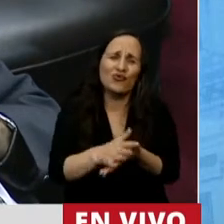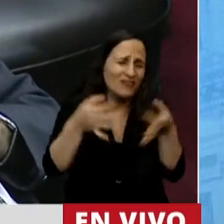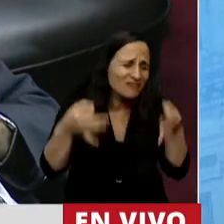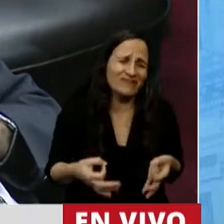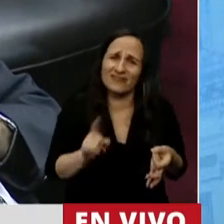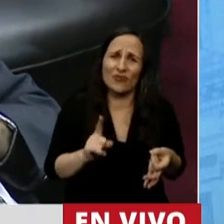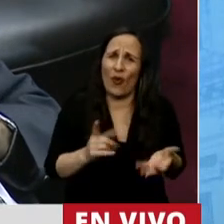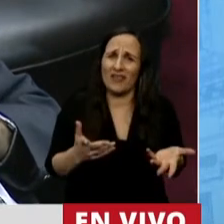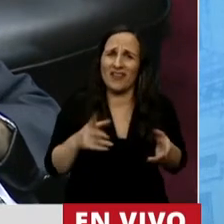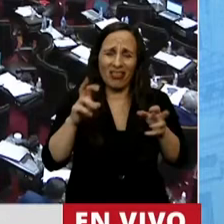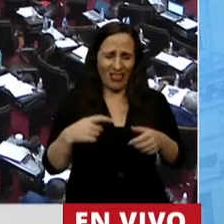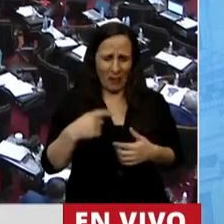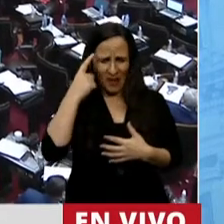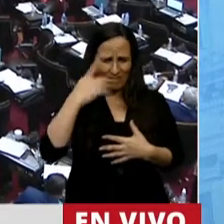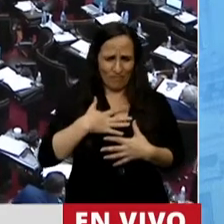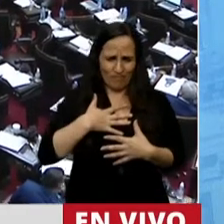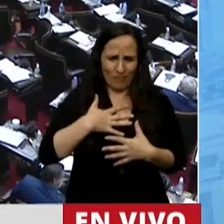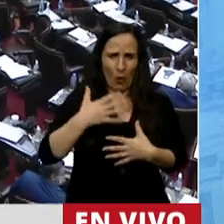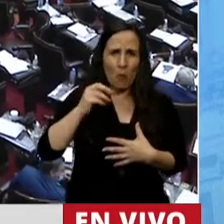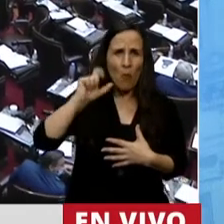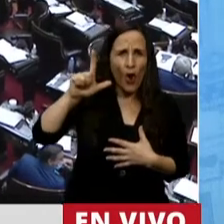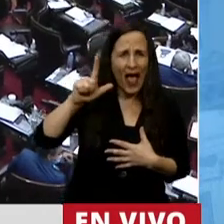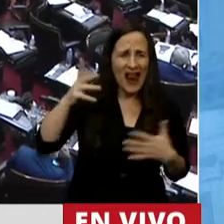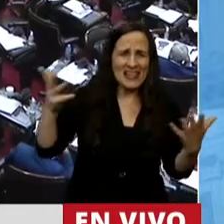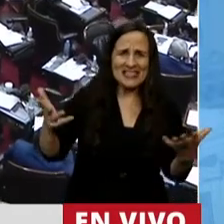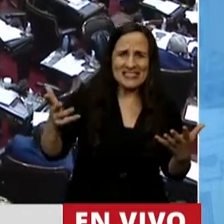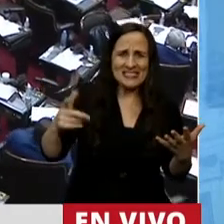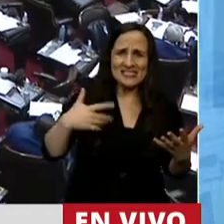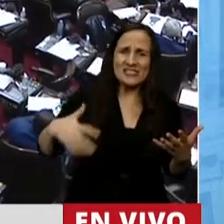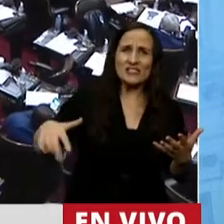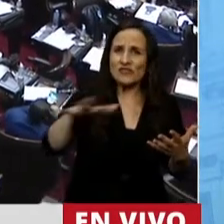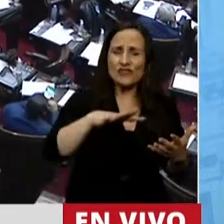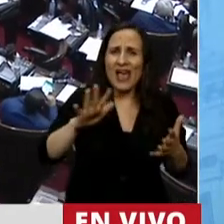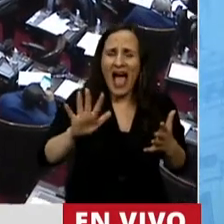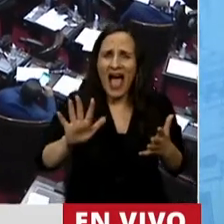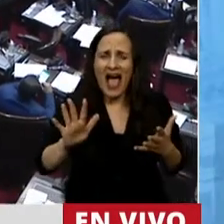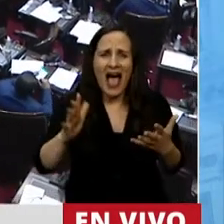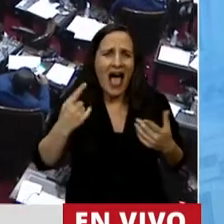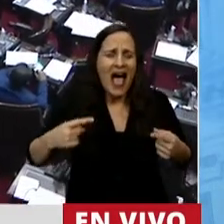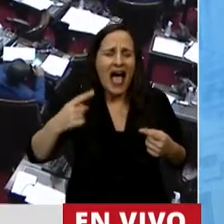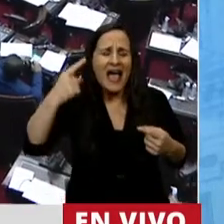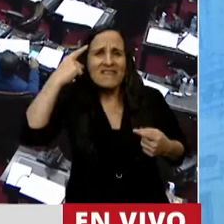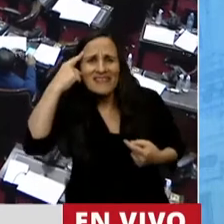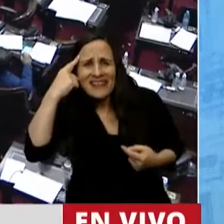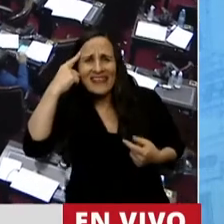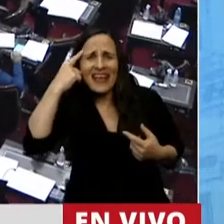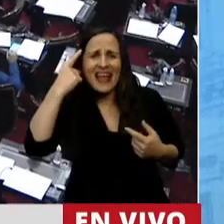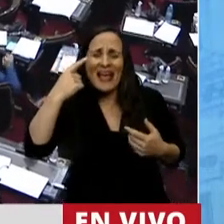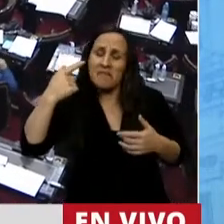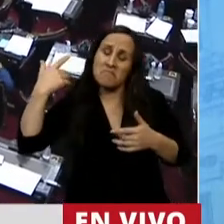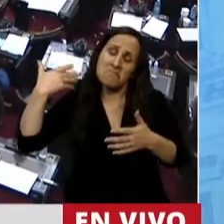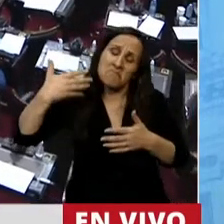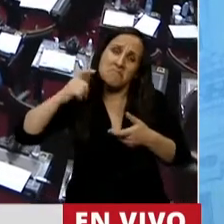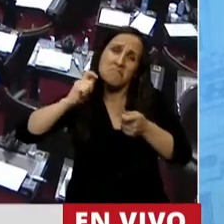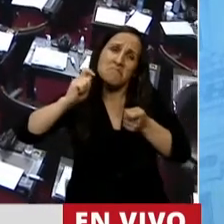específicos que como sociedad enfrentamos. Las propias creencias han ido cambiando,